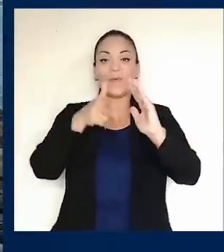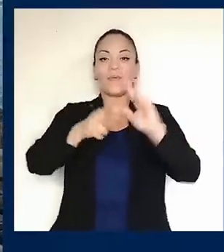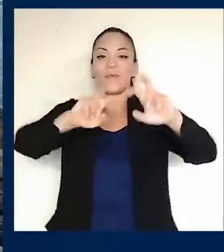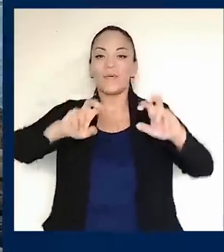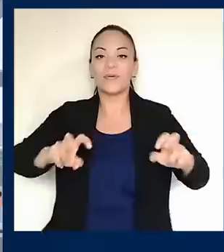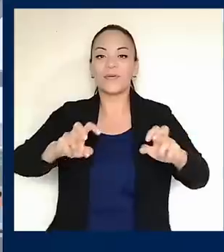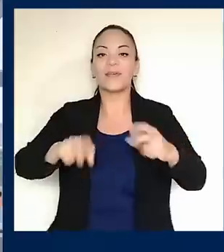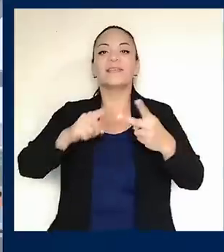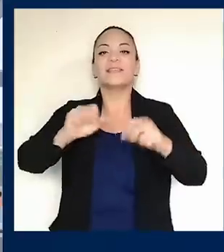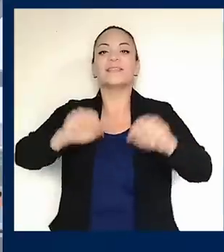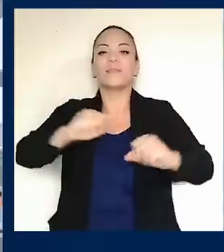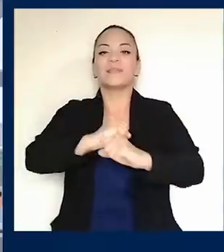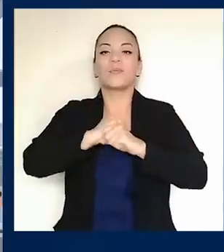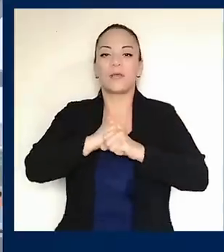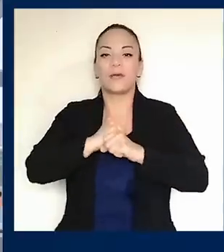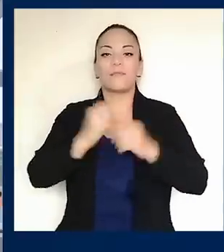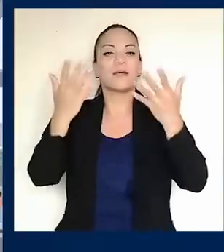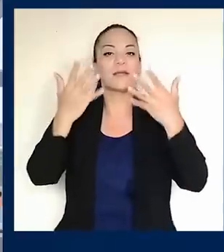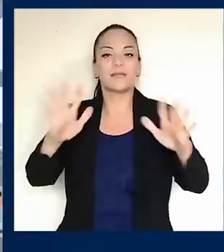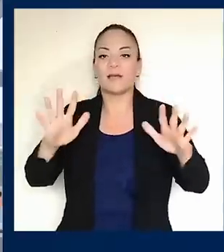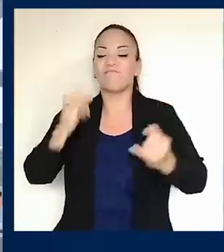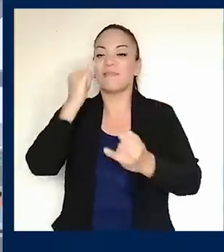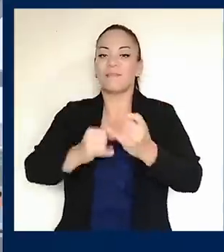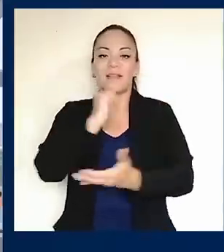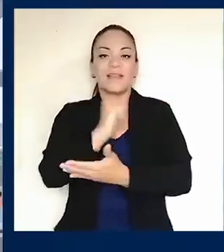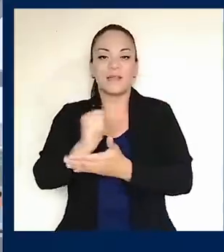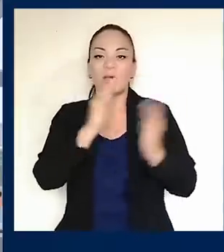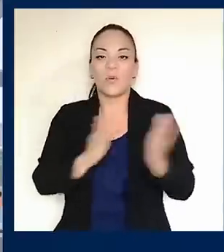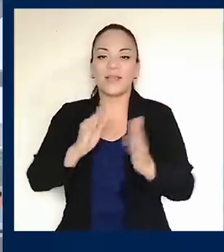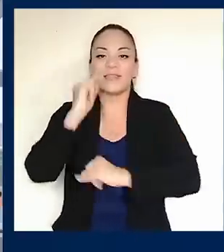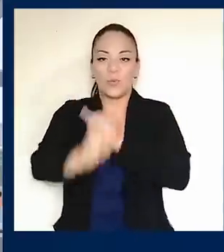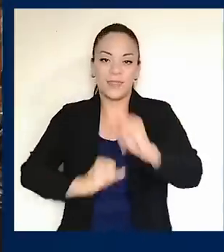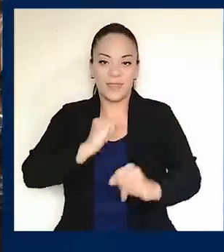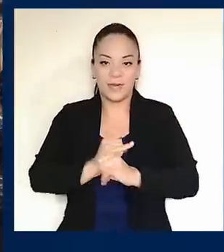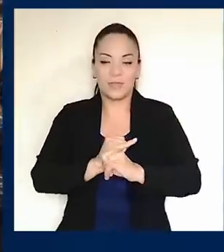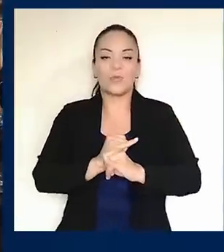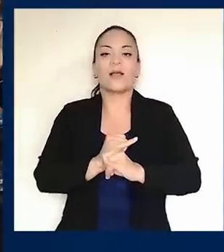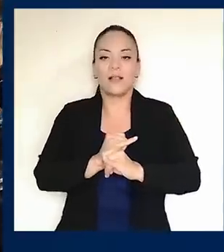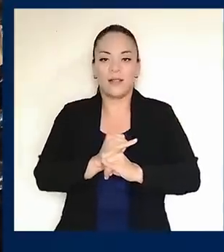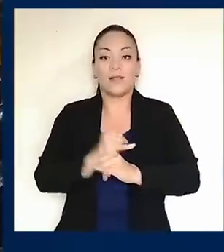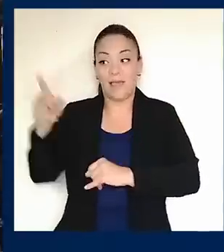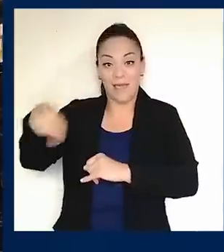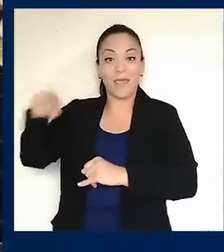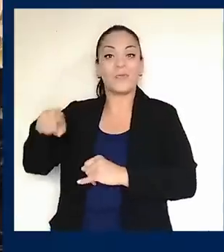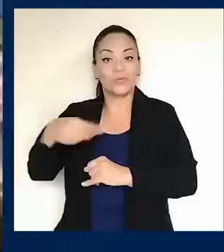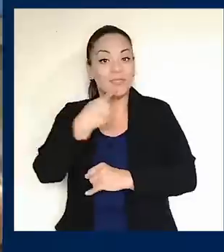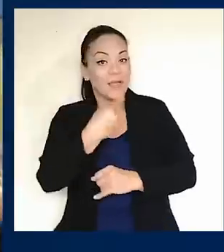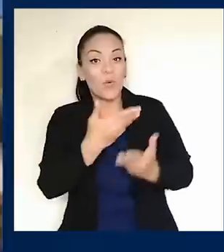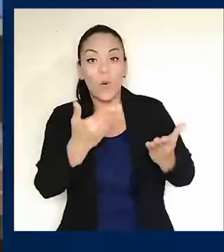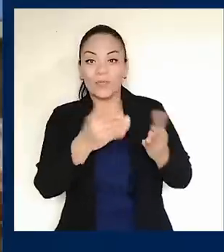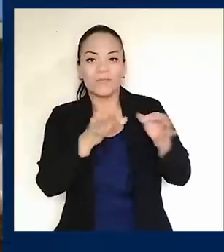seguridad para librarnos del crimen organizado internacional. Muchos nos piropearon,